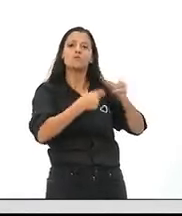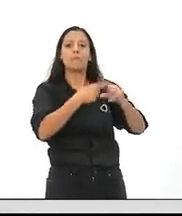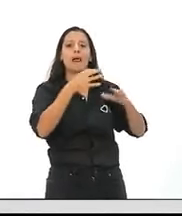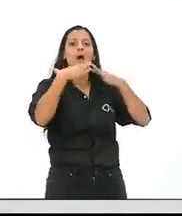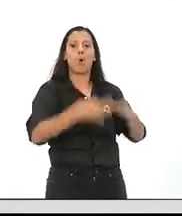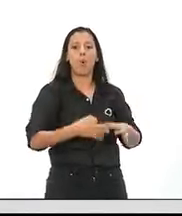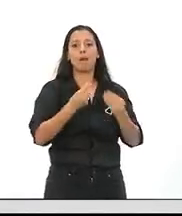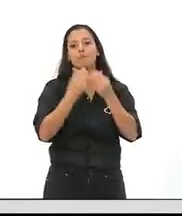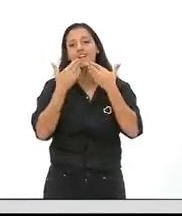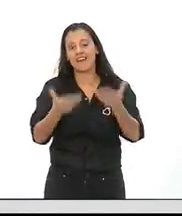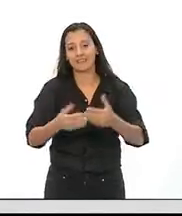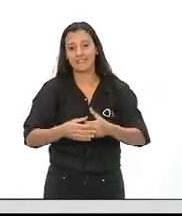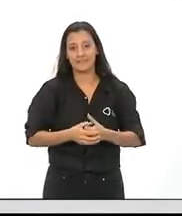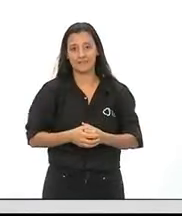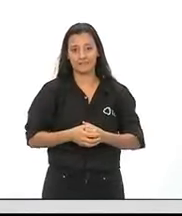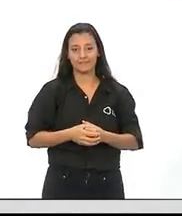gracias.